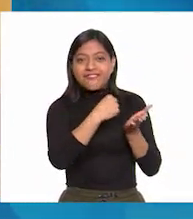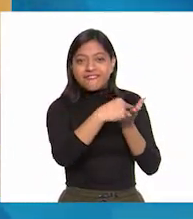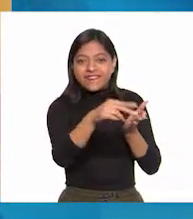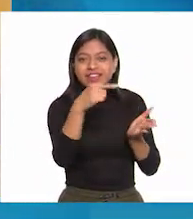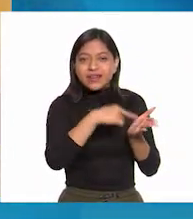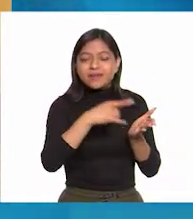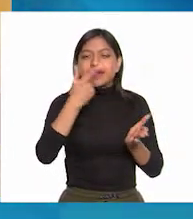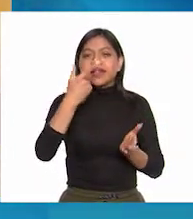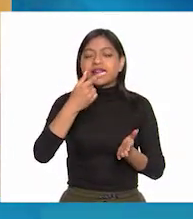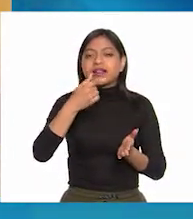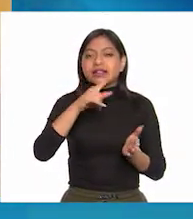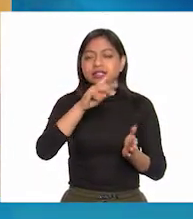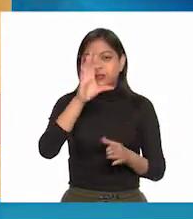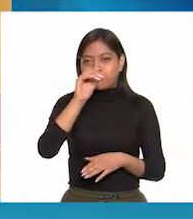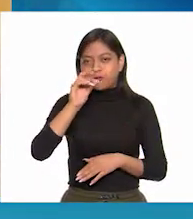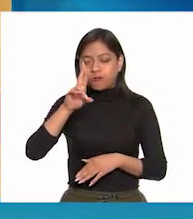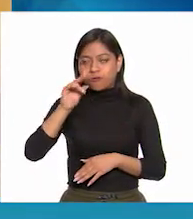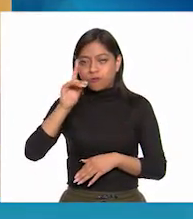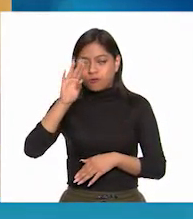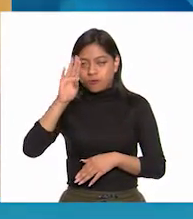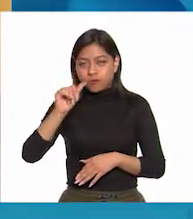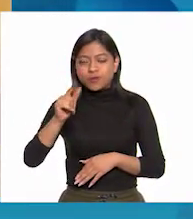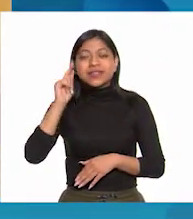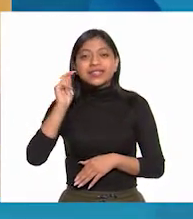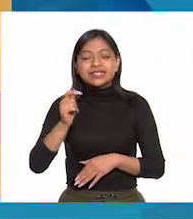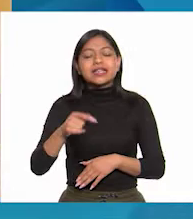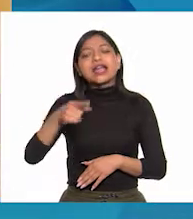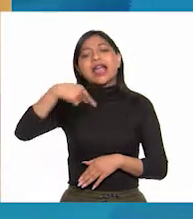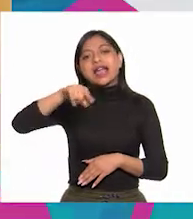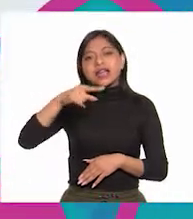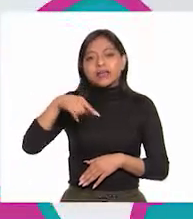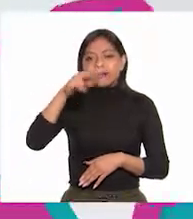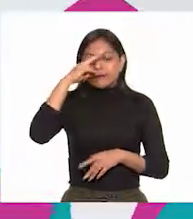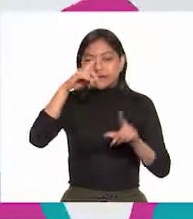independencia y el establecimiento de un imperio mexicano.